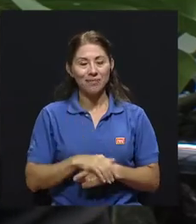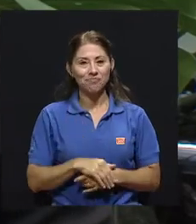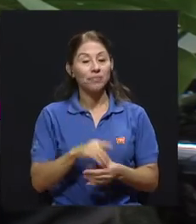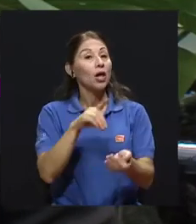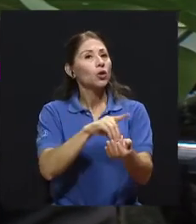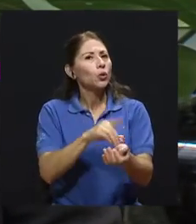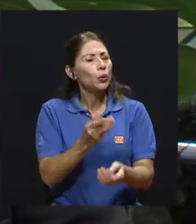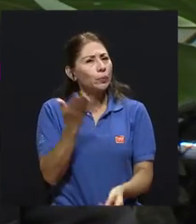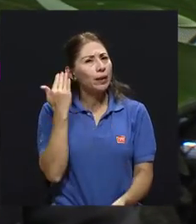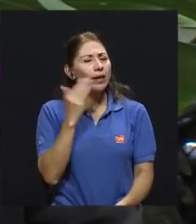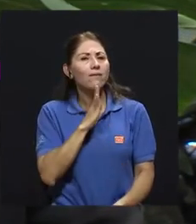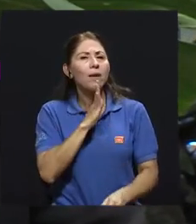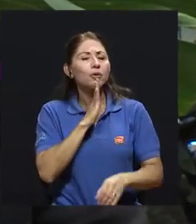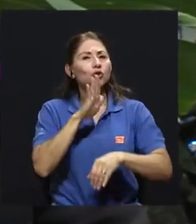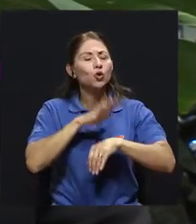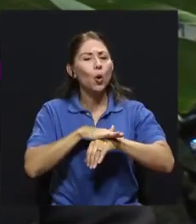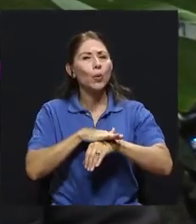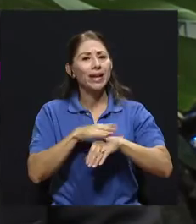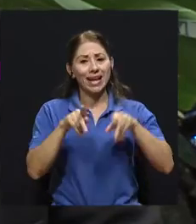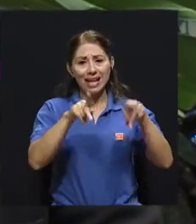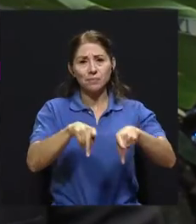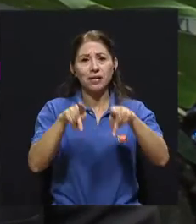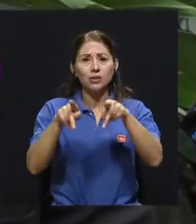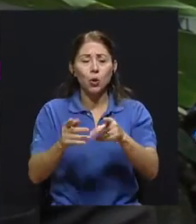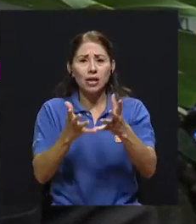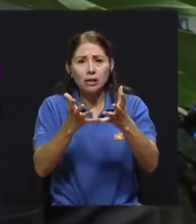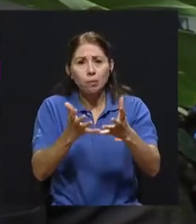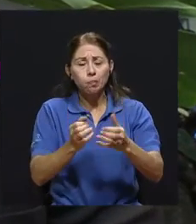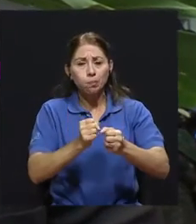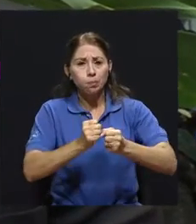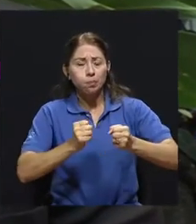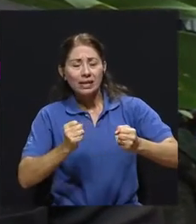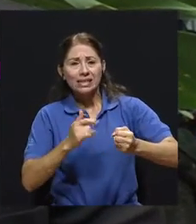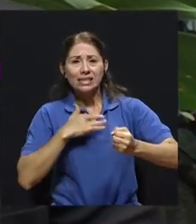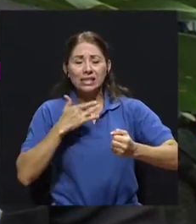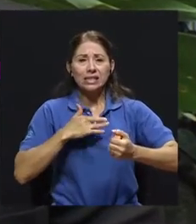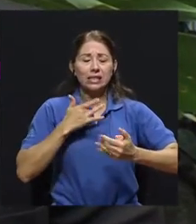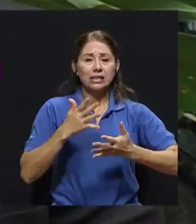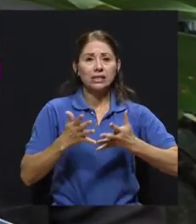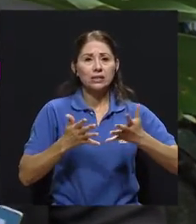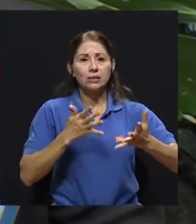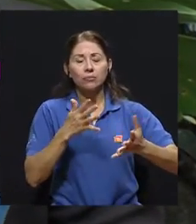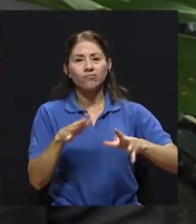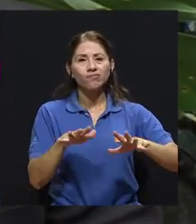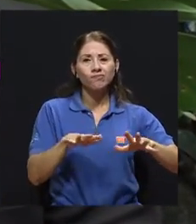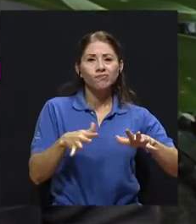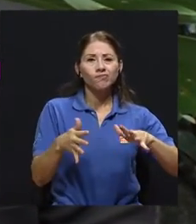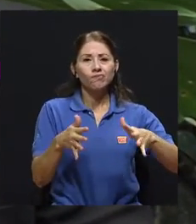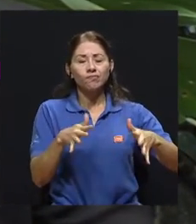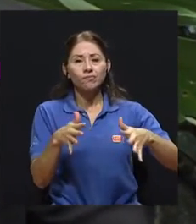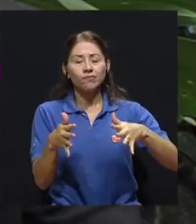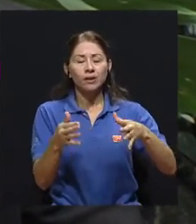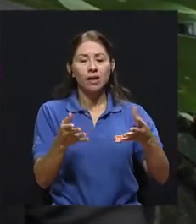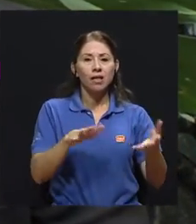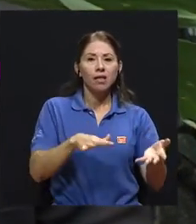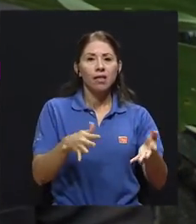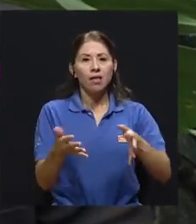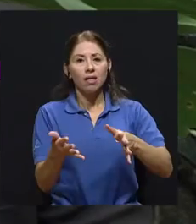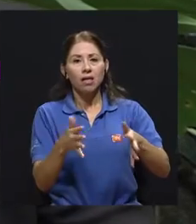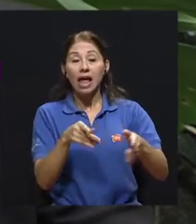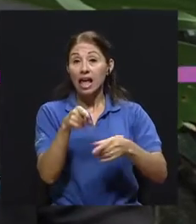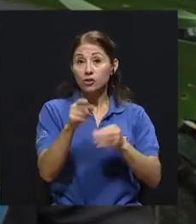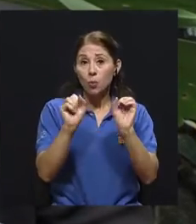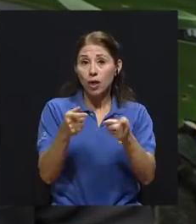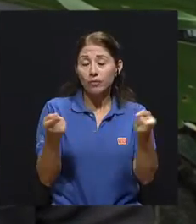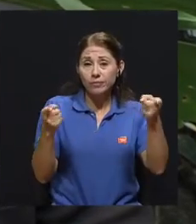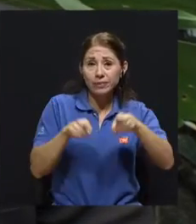Doctor, en el bloque pasado conversábamos de la situación de ambivalencia que viven estas personas con obesidad y que esto eventualmente les puede generar